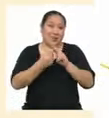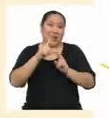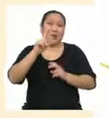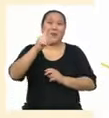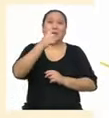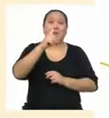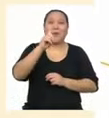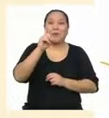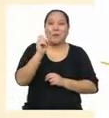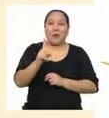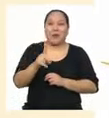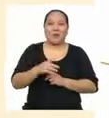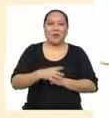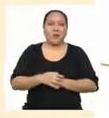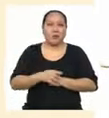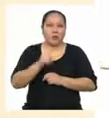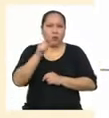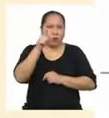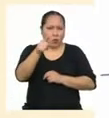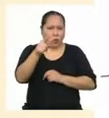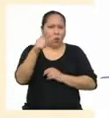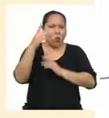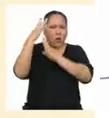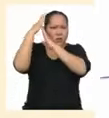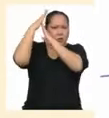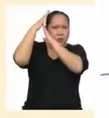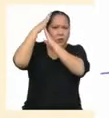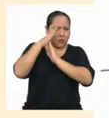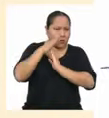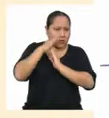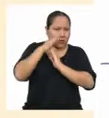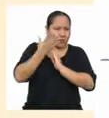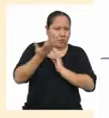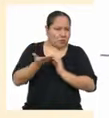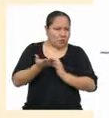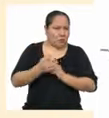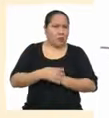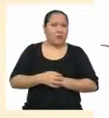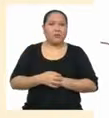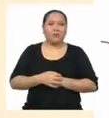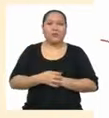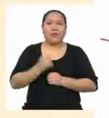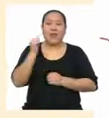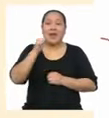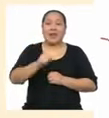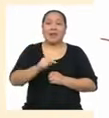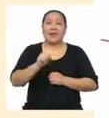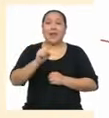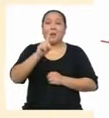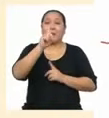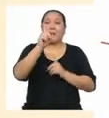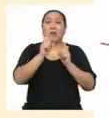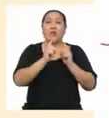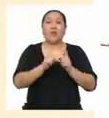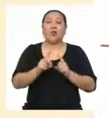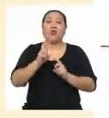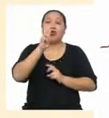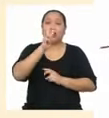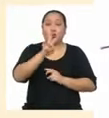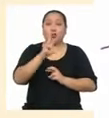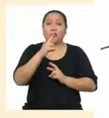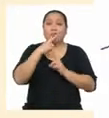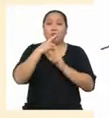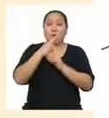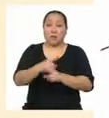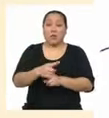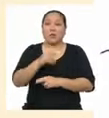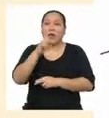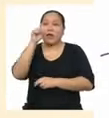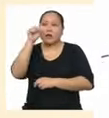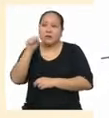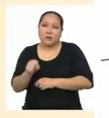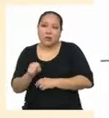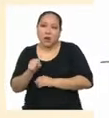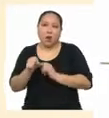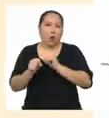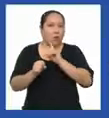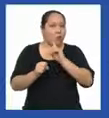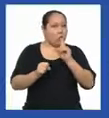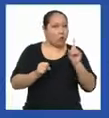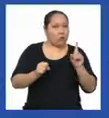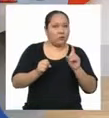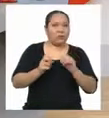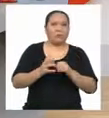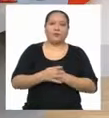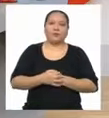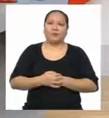¿Has sido discriminado? Y esta pregunta tenía dos posibles respuestas ¿Sí o no?